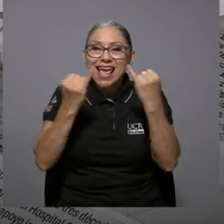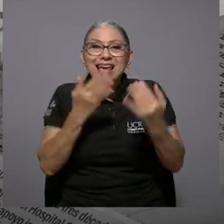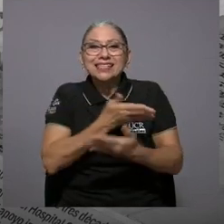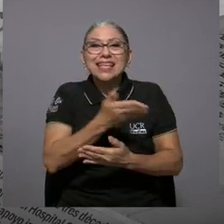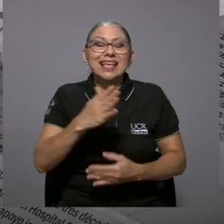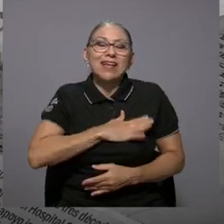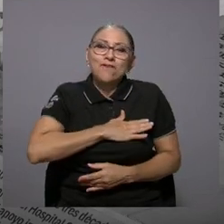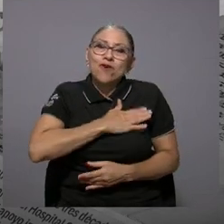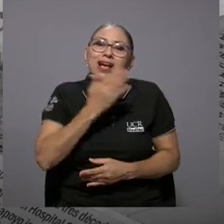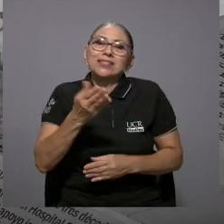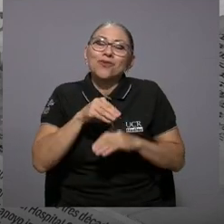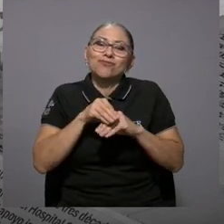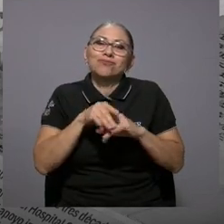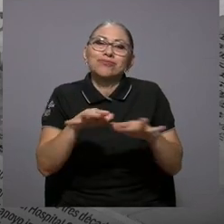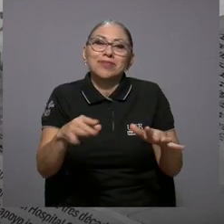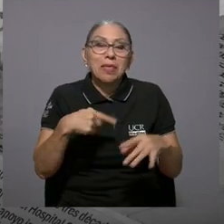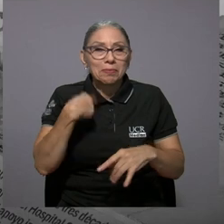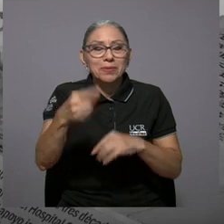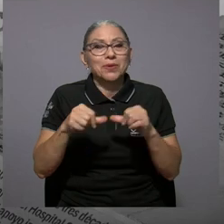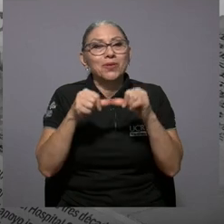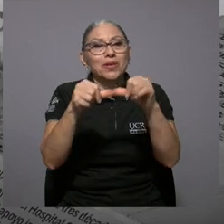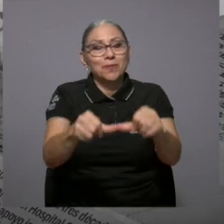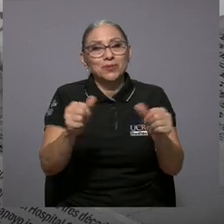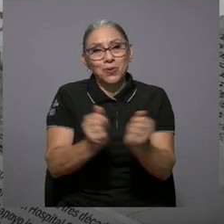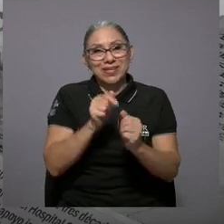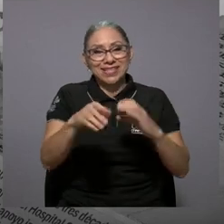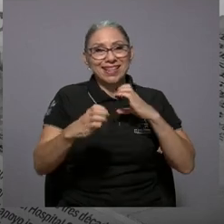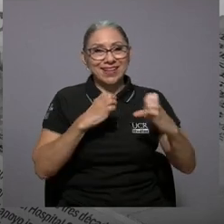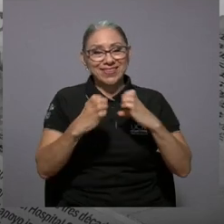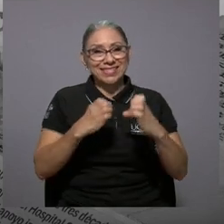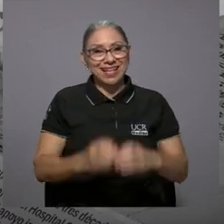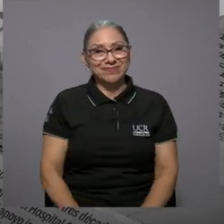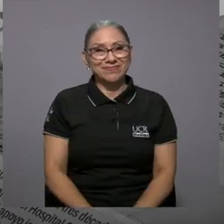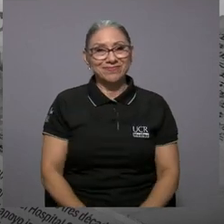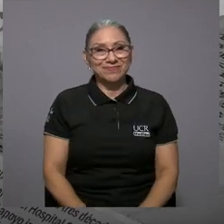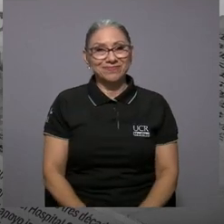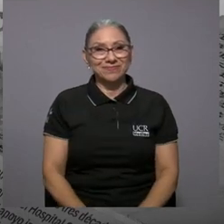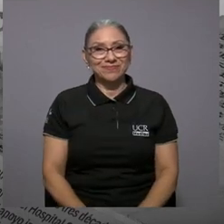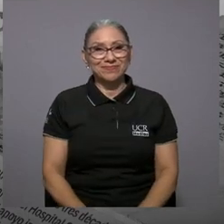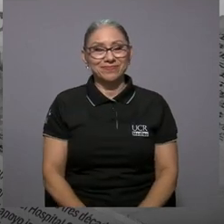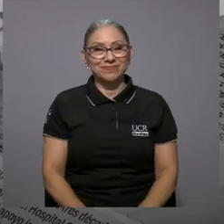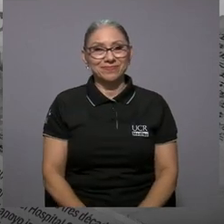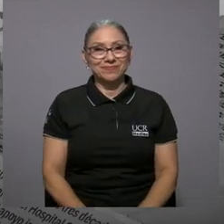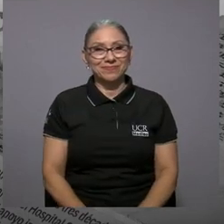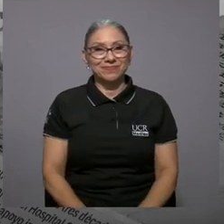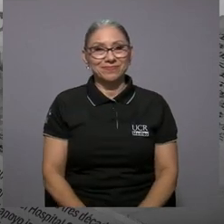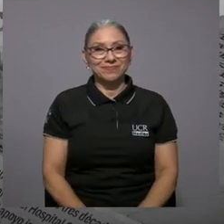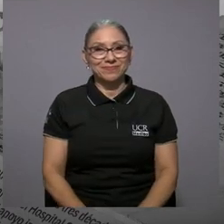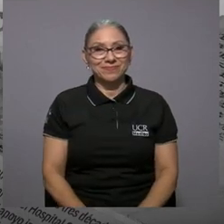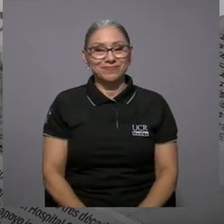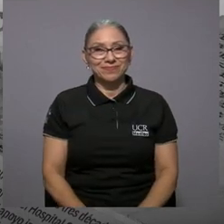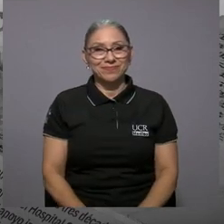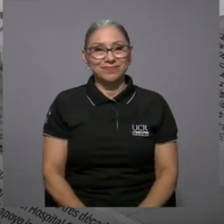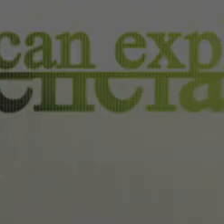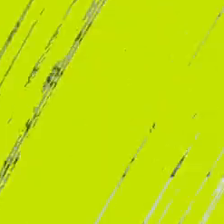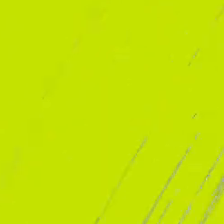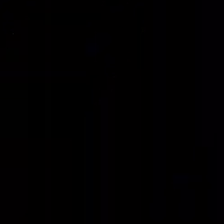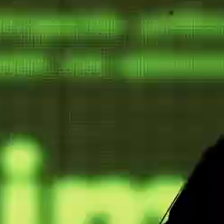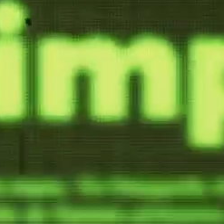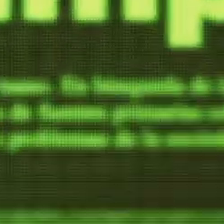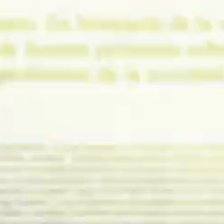multiplicar esas ideas y esa vocación. Enseguida estamos de regreso con esta entrevista.